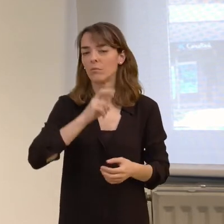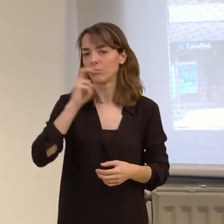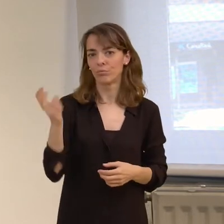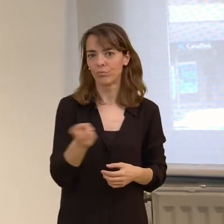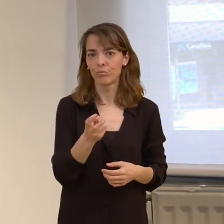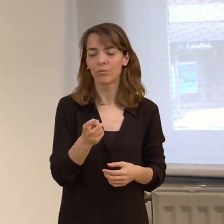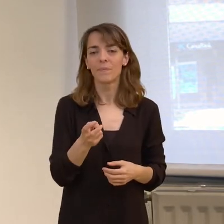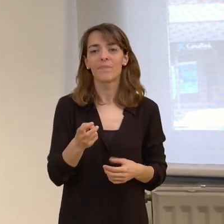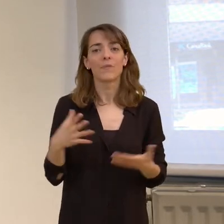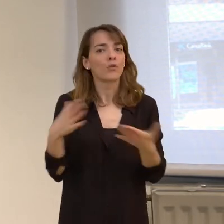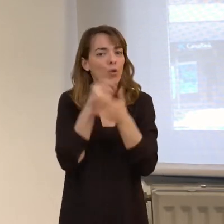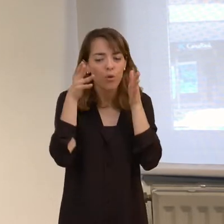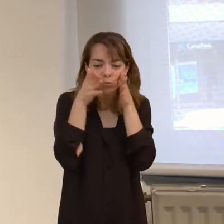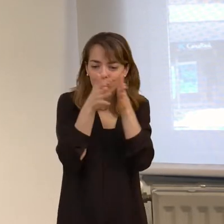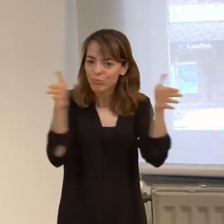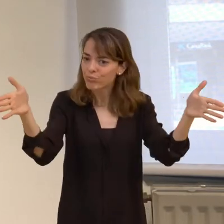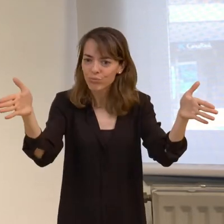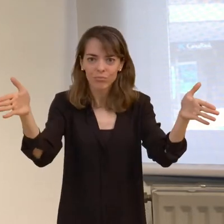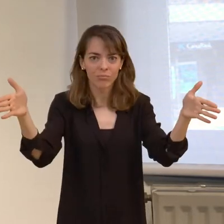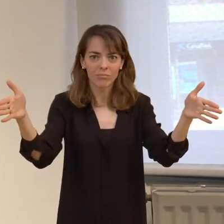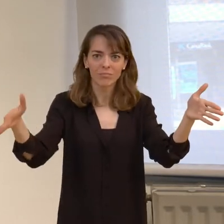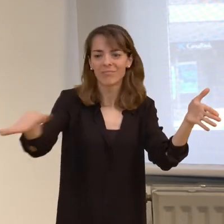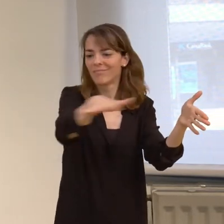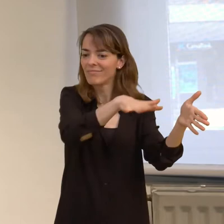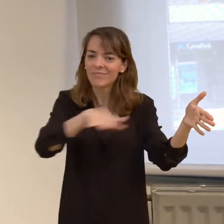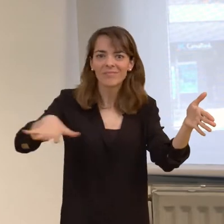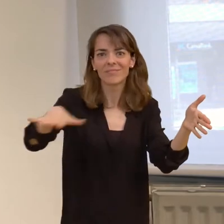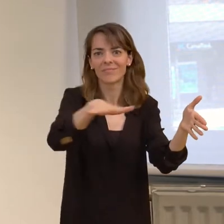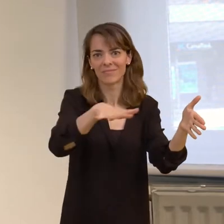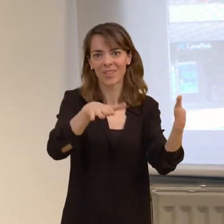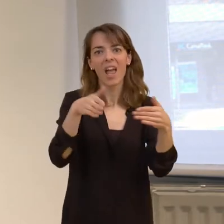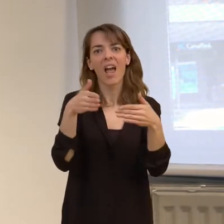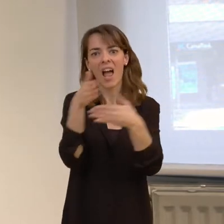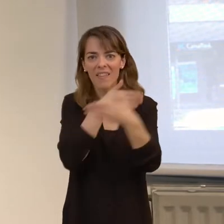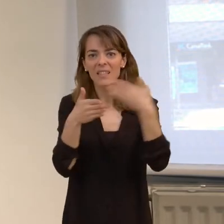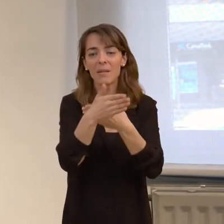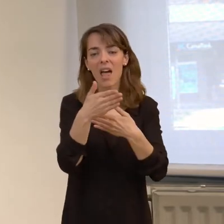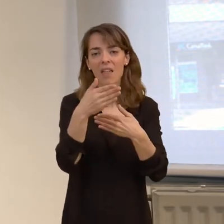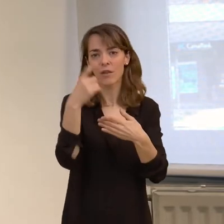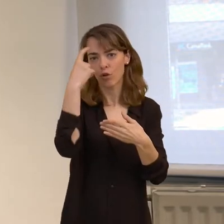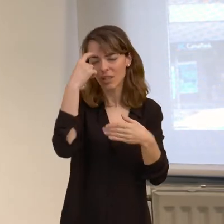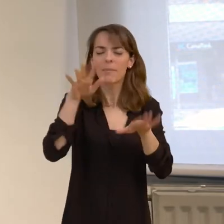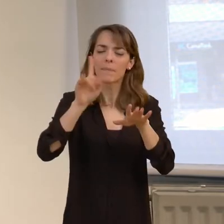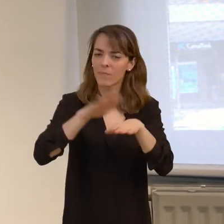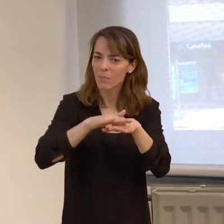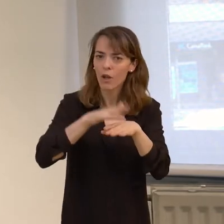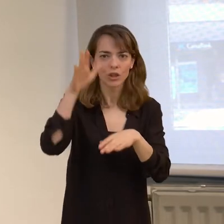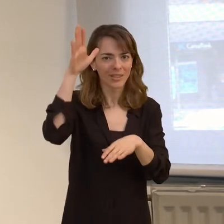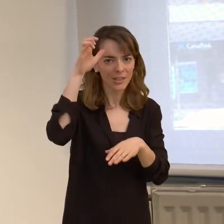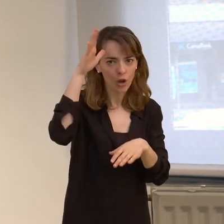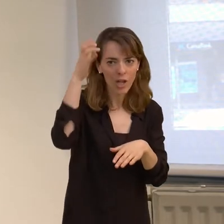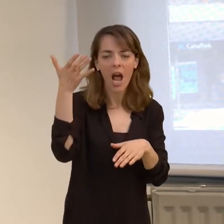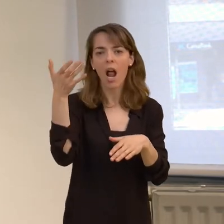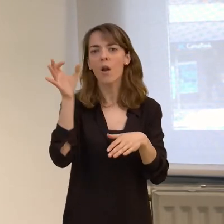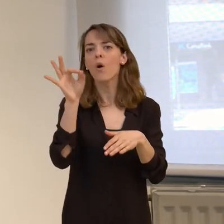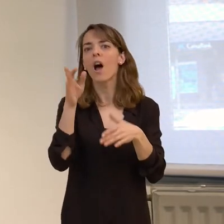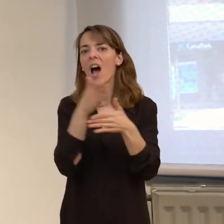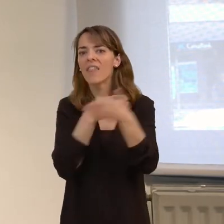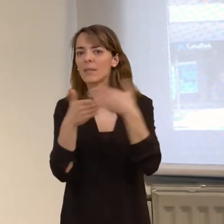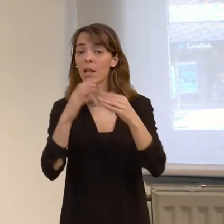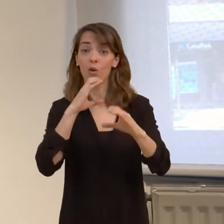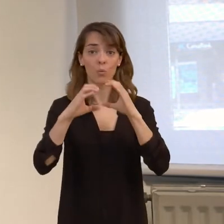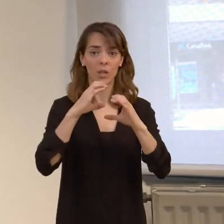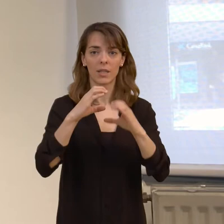en fin, todo lo que abarca el campo de lo que es llamada la accesibilidad cognitiva, digo, sensorial o accesibilidad